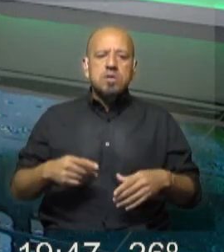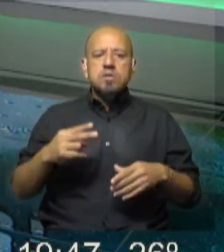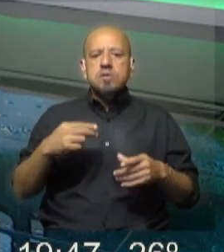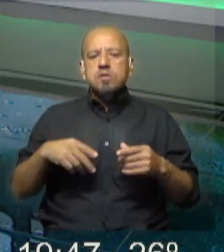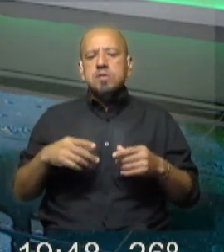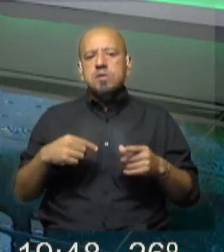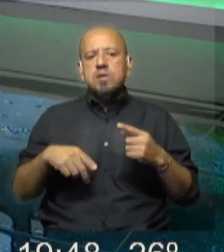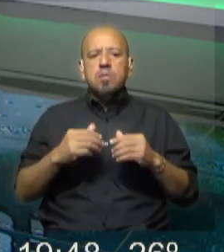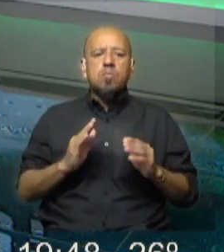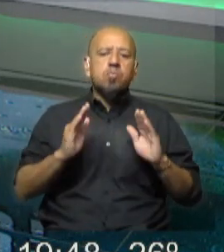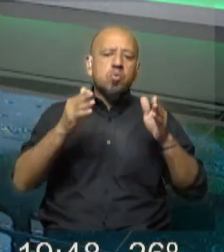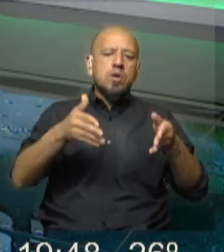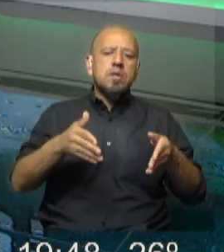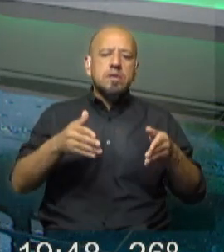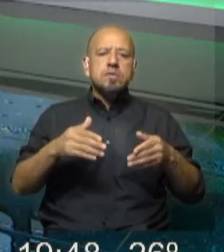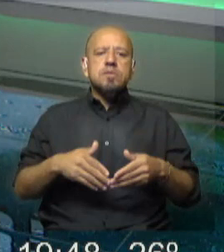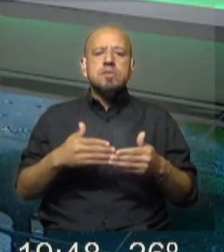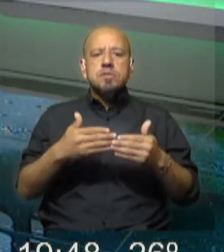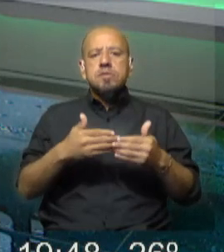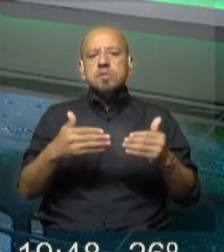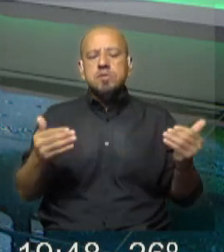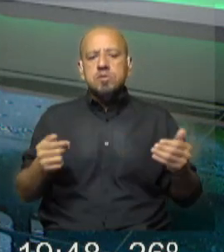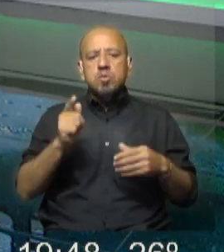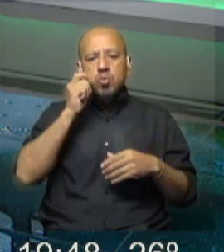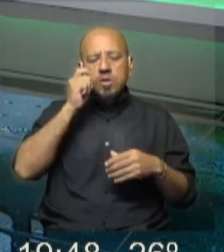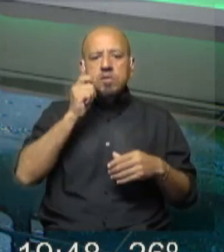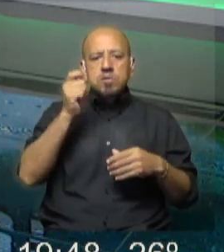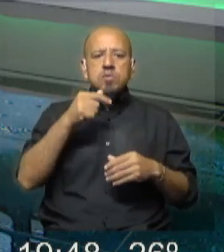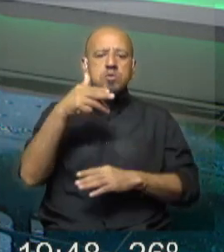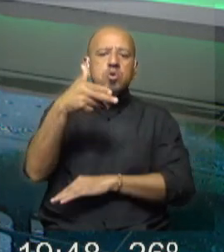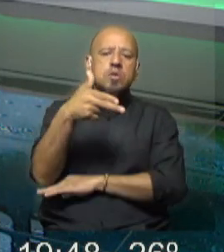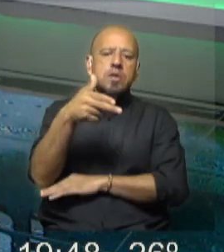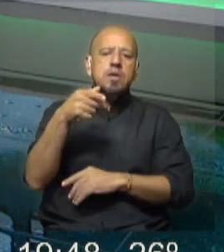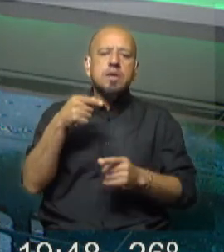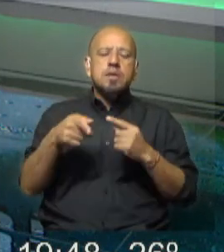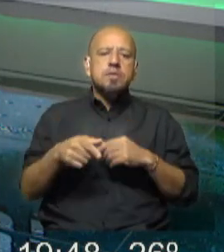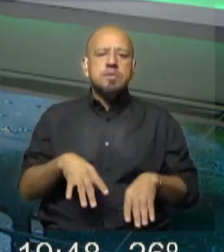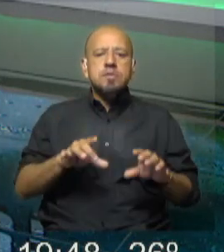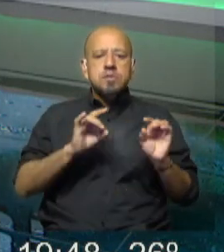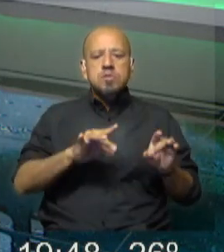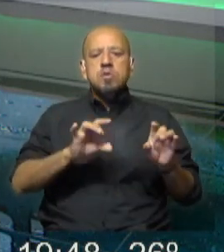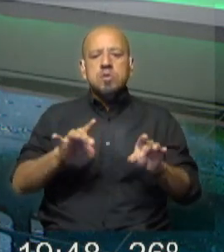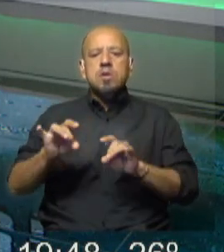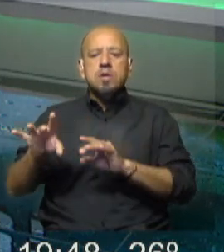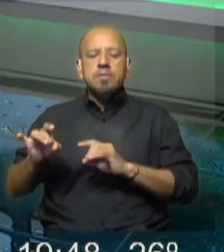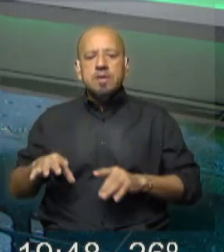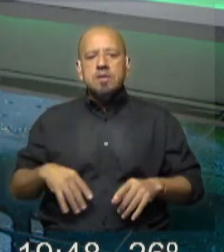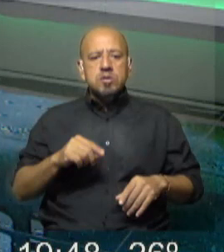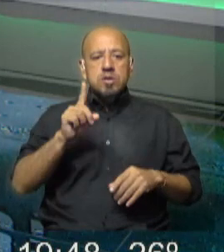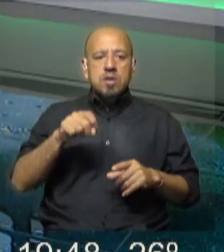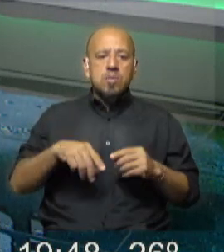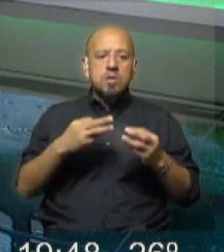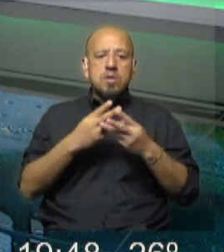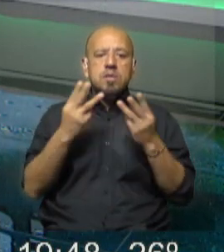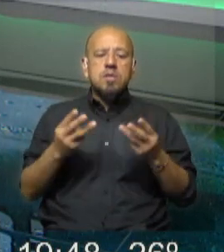de puentes, de estacionamientos, de complejos turísticos, hoteleros, también de la contaminación del agua, de las playas en general,